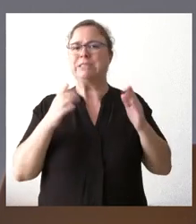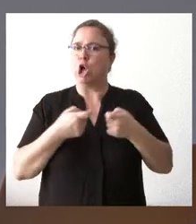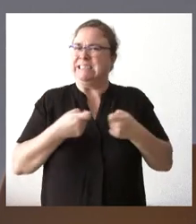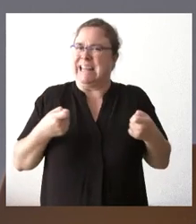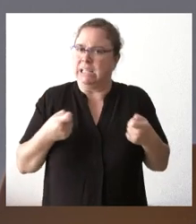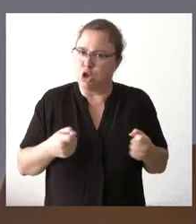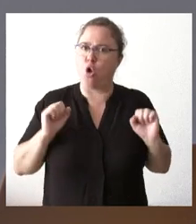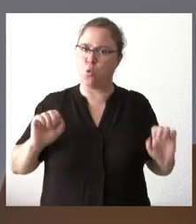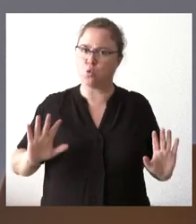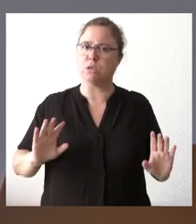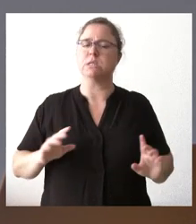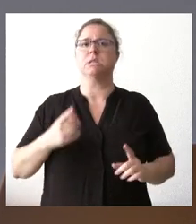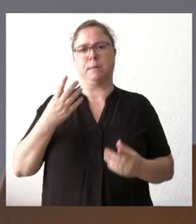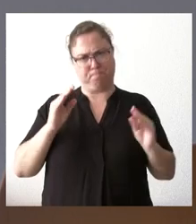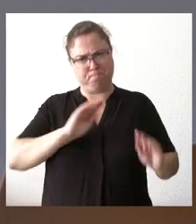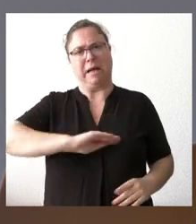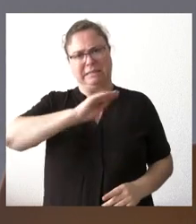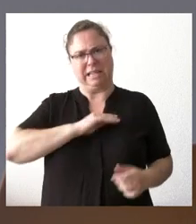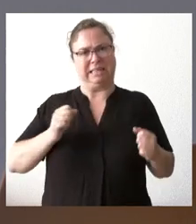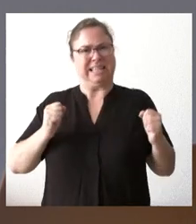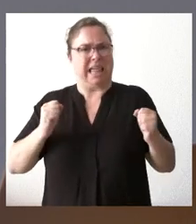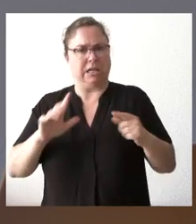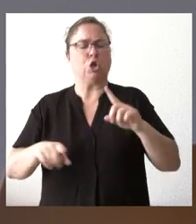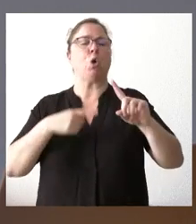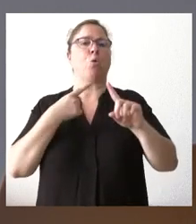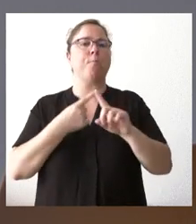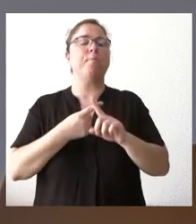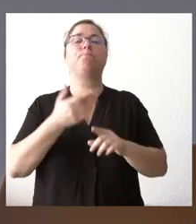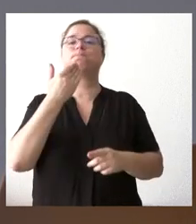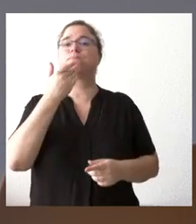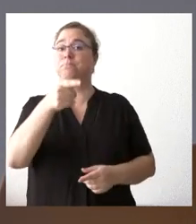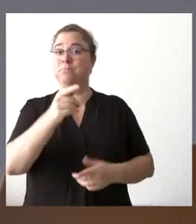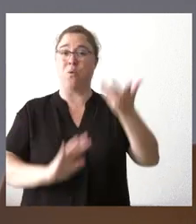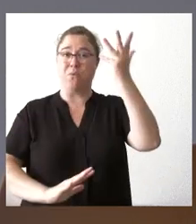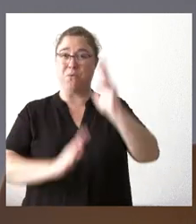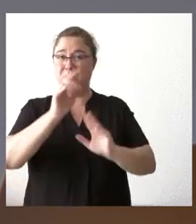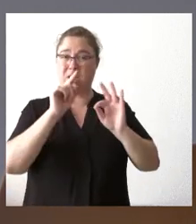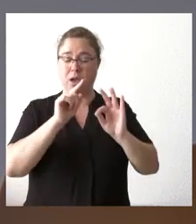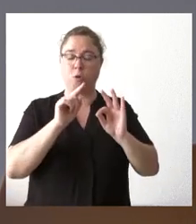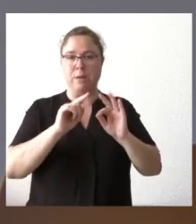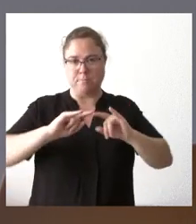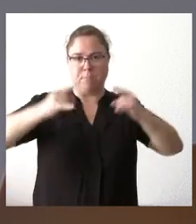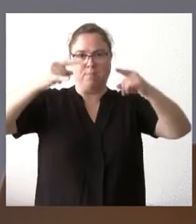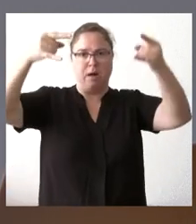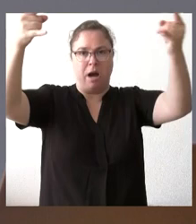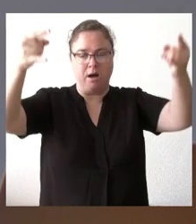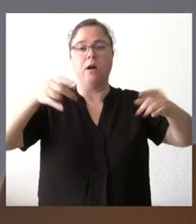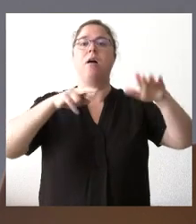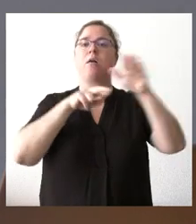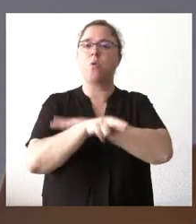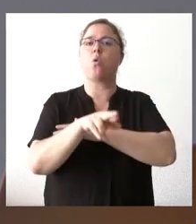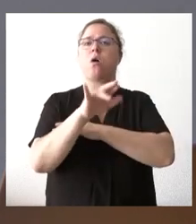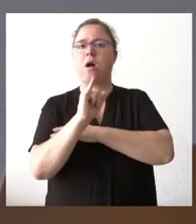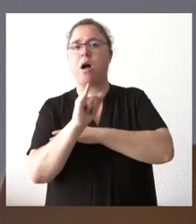momentos de bastante tensión pero en definitiva el operativo de incendios forestales es escalable tiene recursos de numerosas